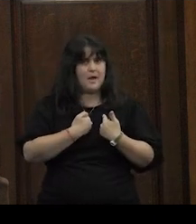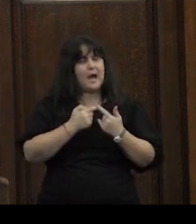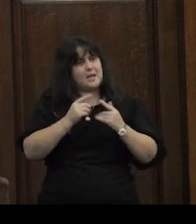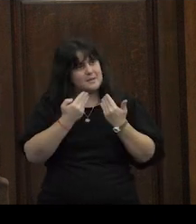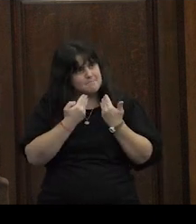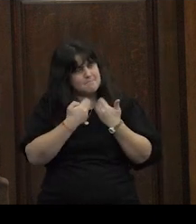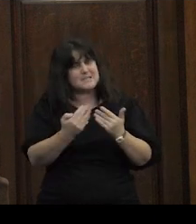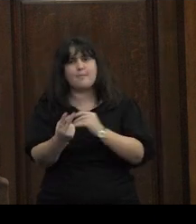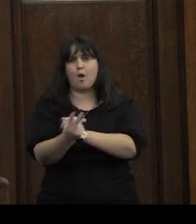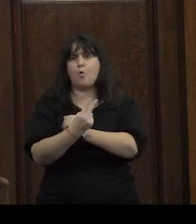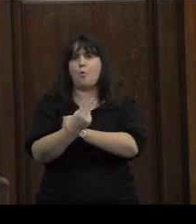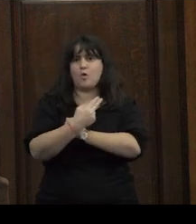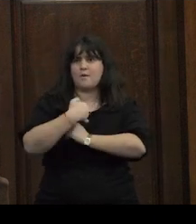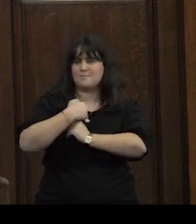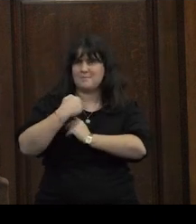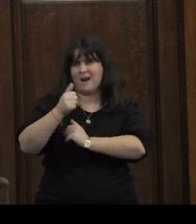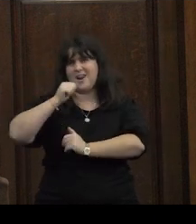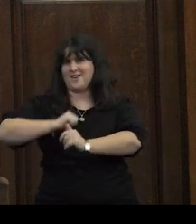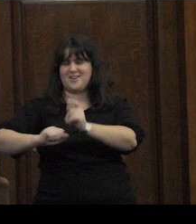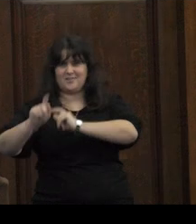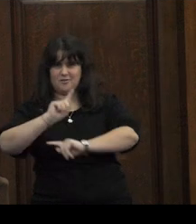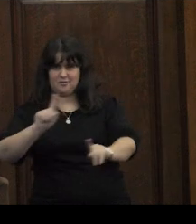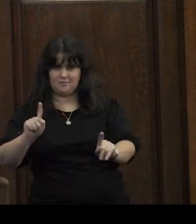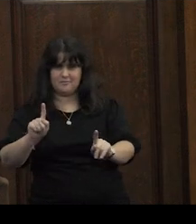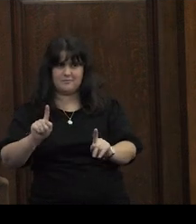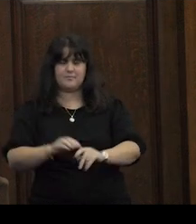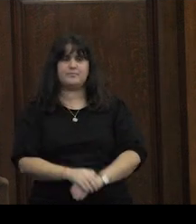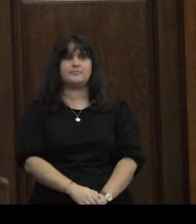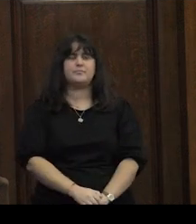como el origen de la protección contra el daño